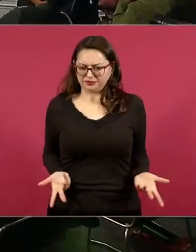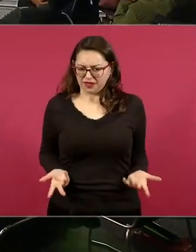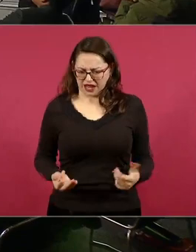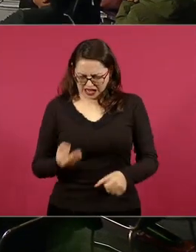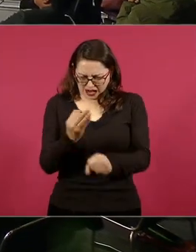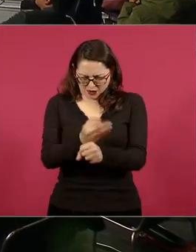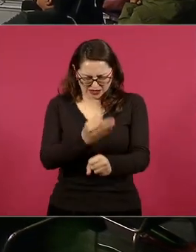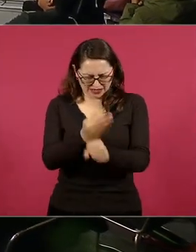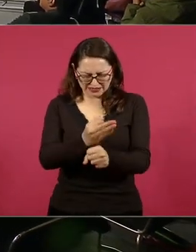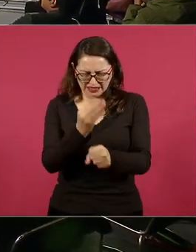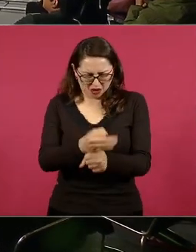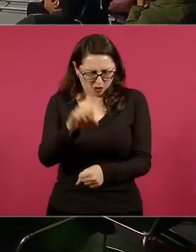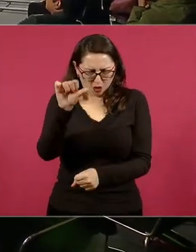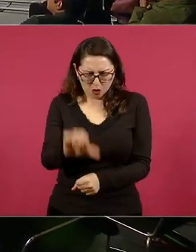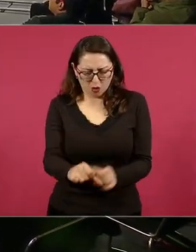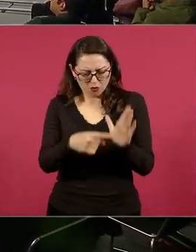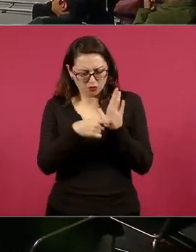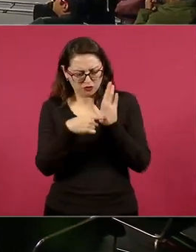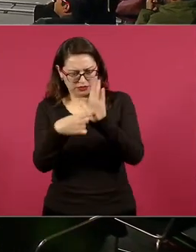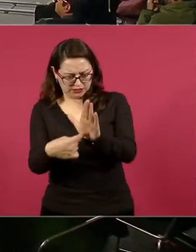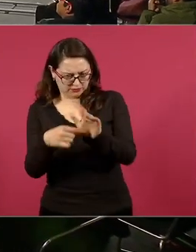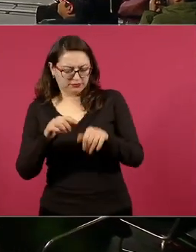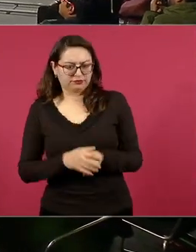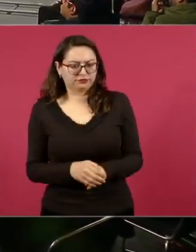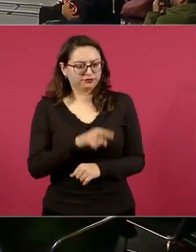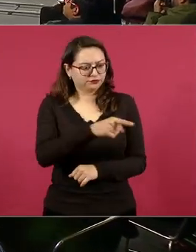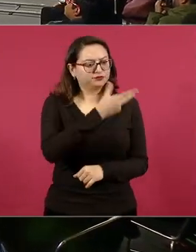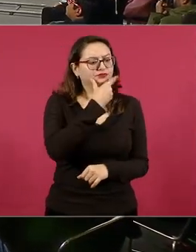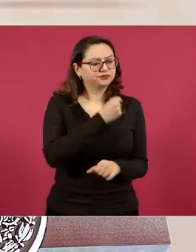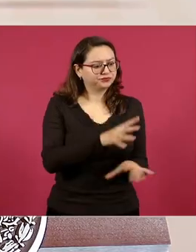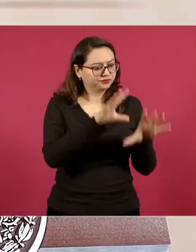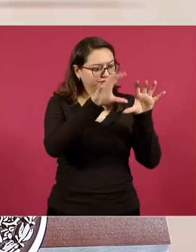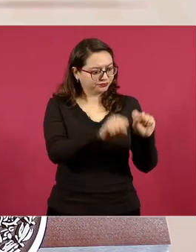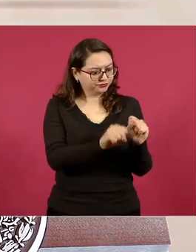corresponde a la judicatura revisarlo